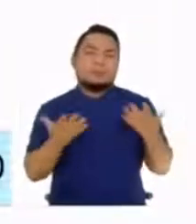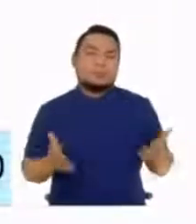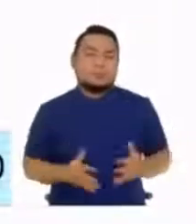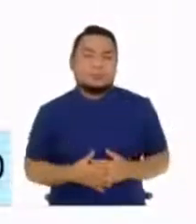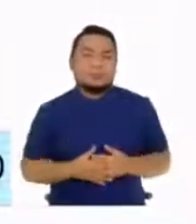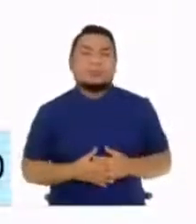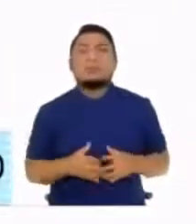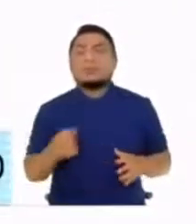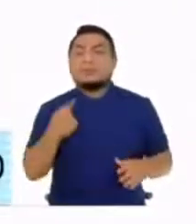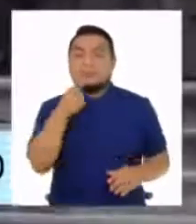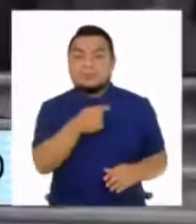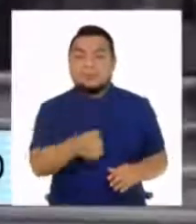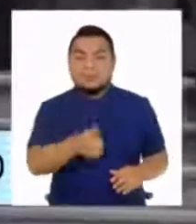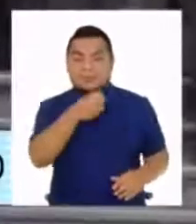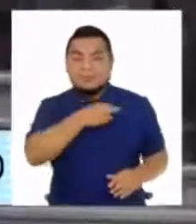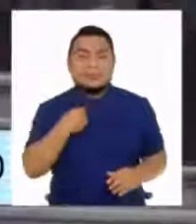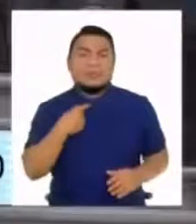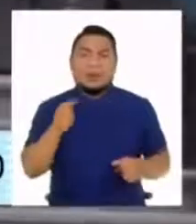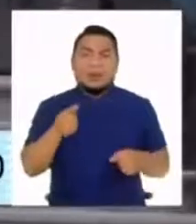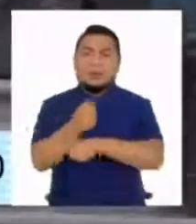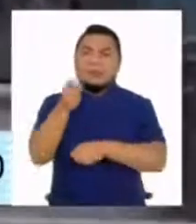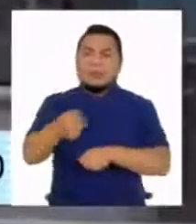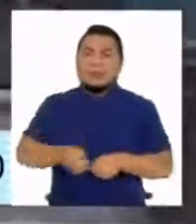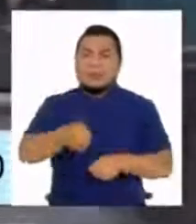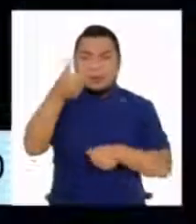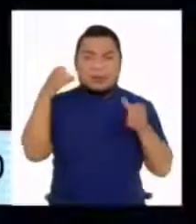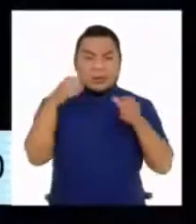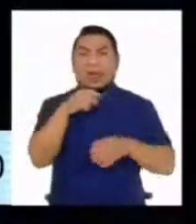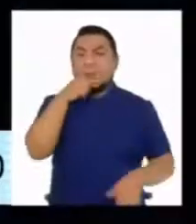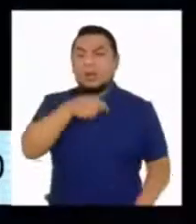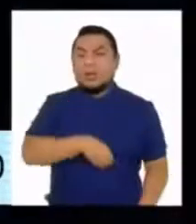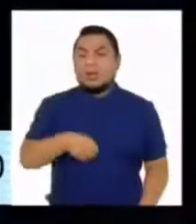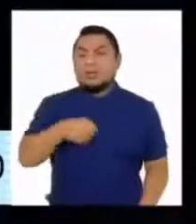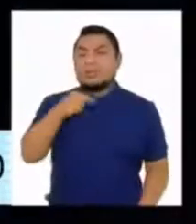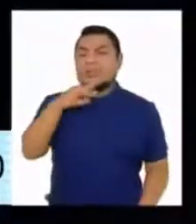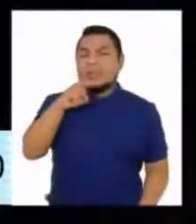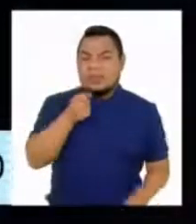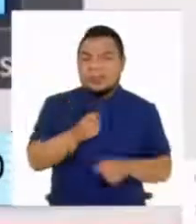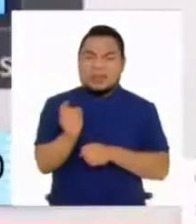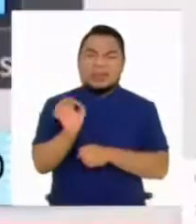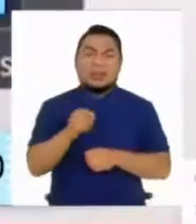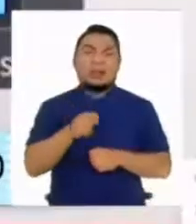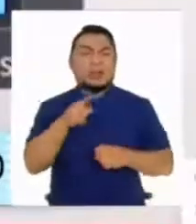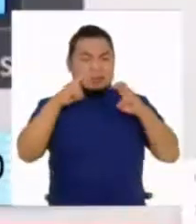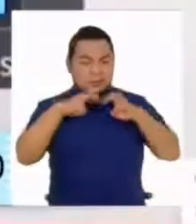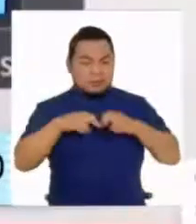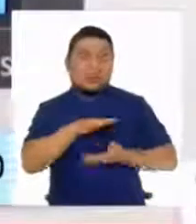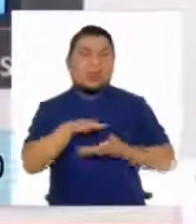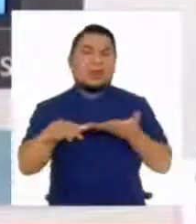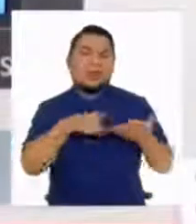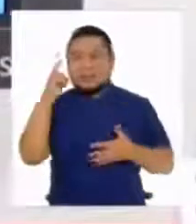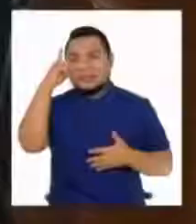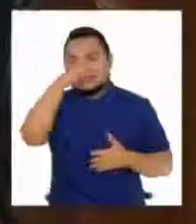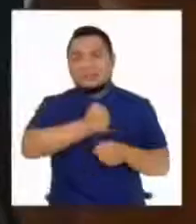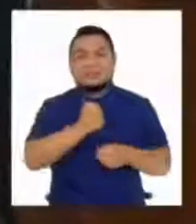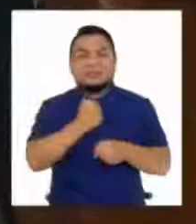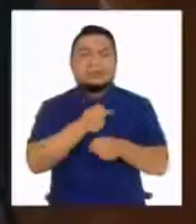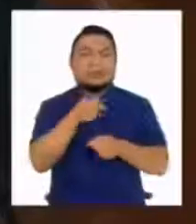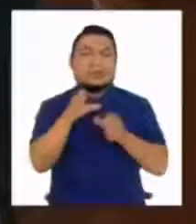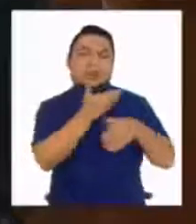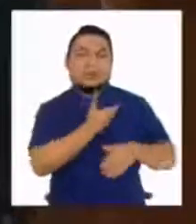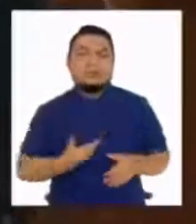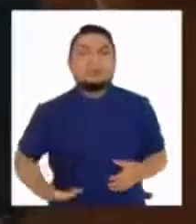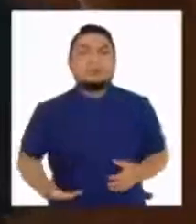sin sustento. Bellido reiteró que no agredió verbalmente a la congresista Chirinos y aseguró que este panorama de inestabilidad dificulta las